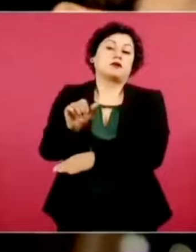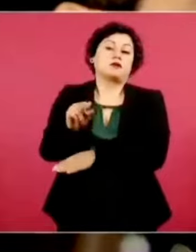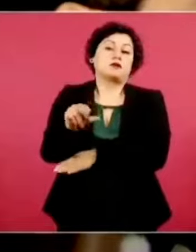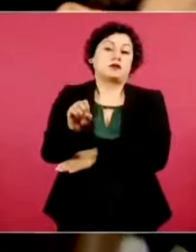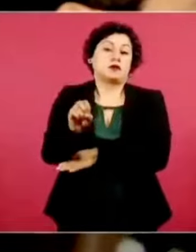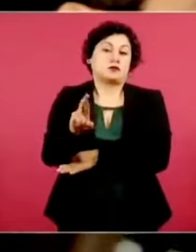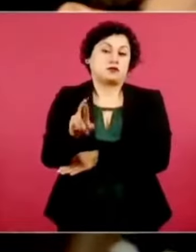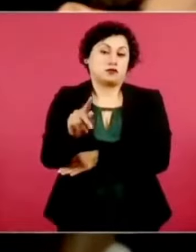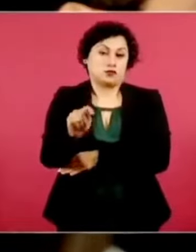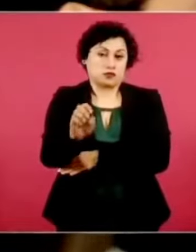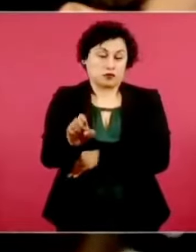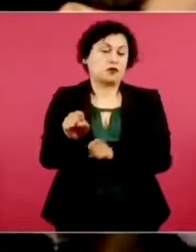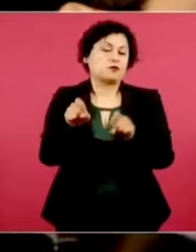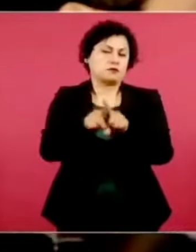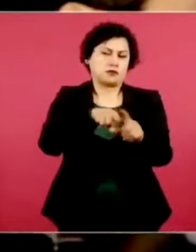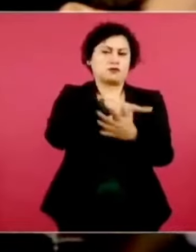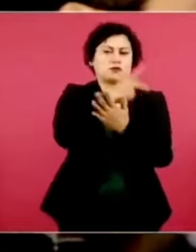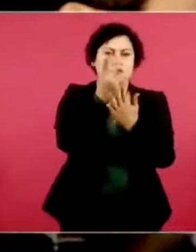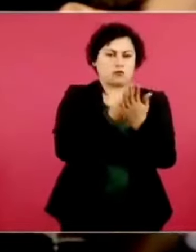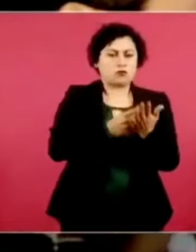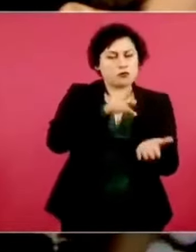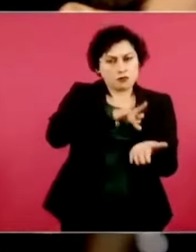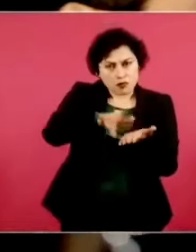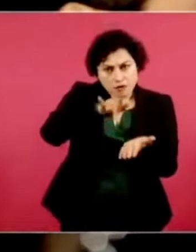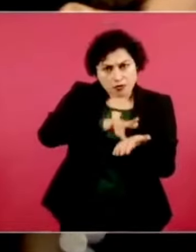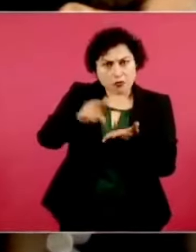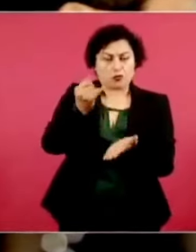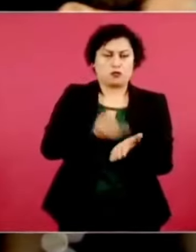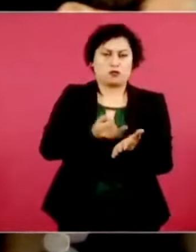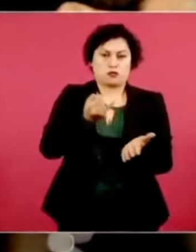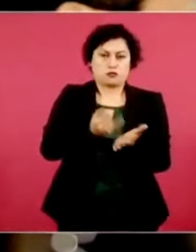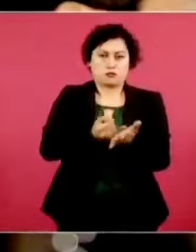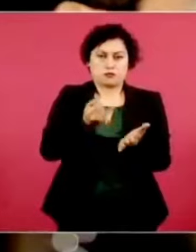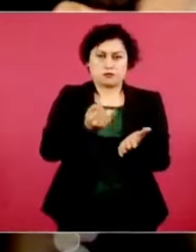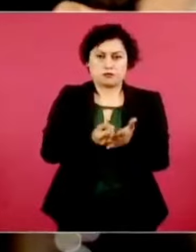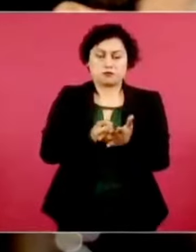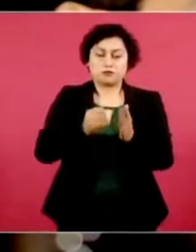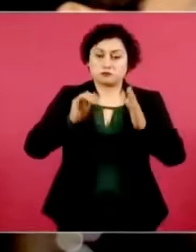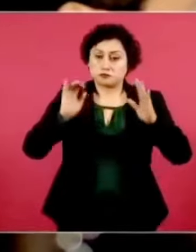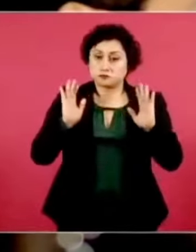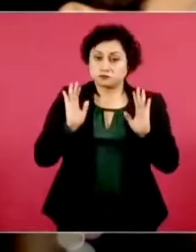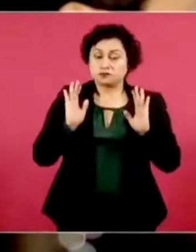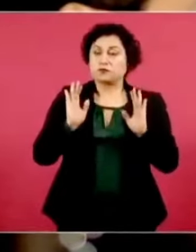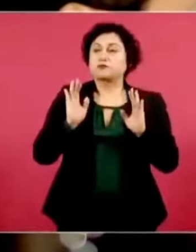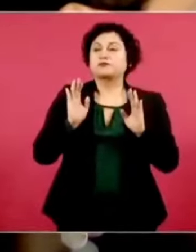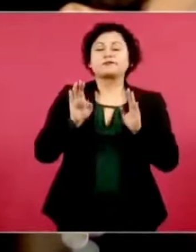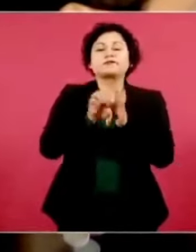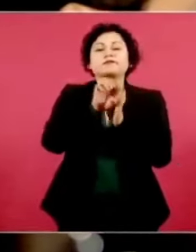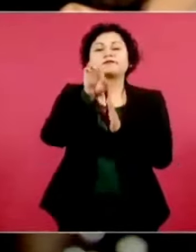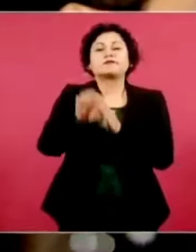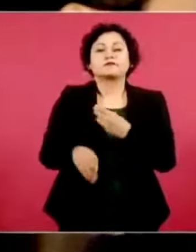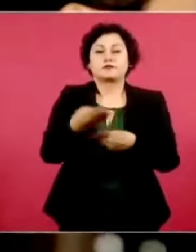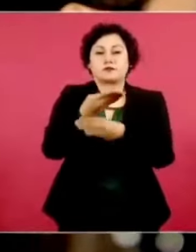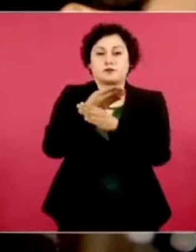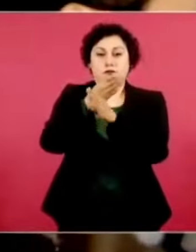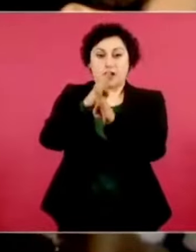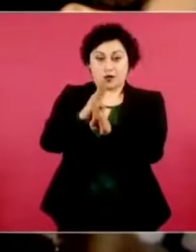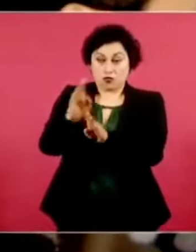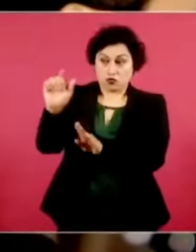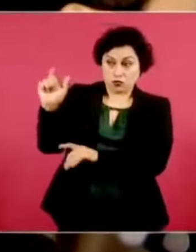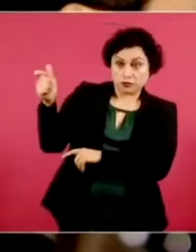este mismo programa de estímulos fiscales que si Banorte, por ejemplo, aporta dinero para